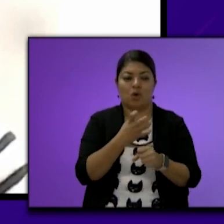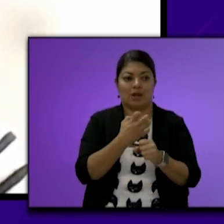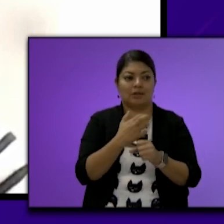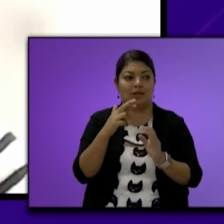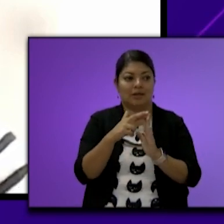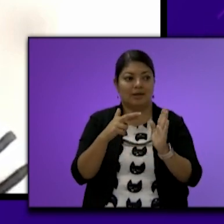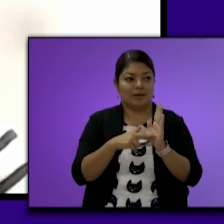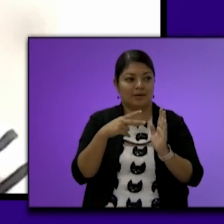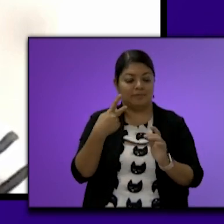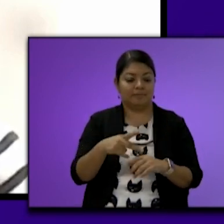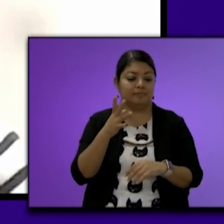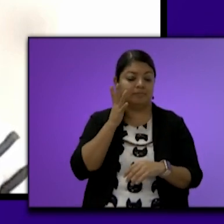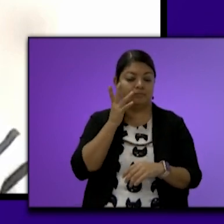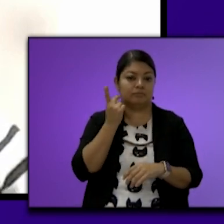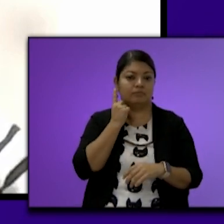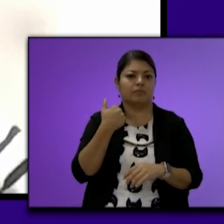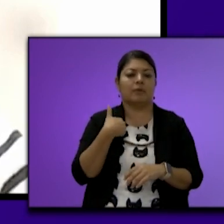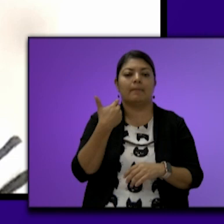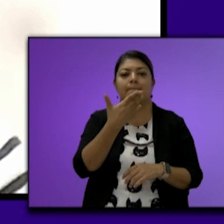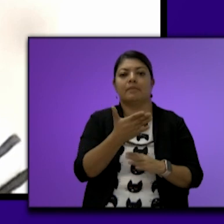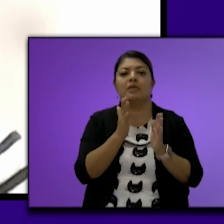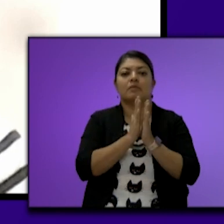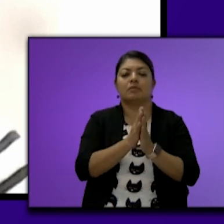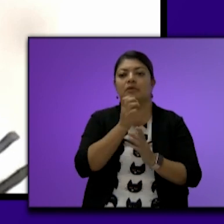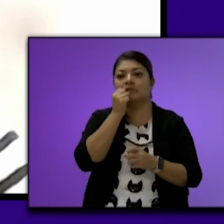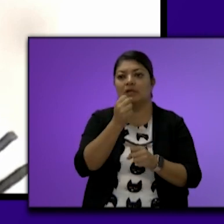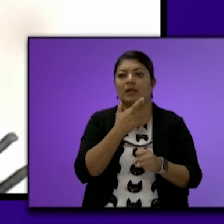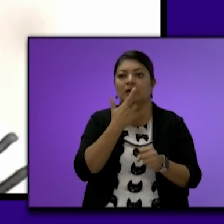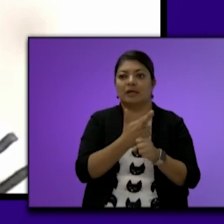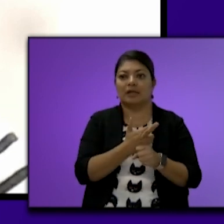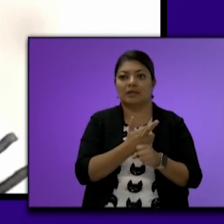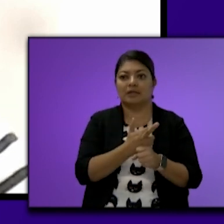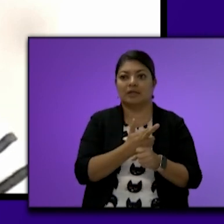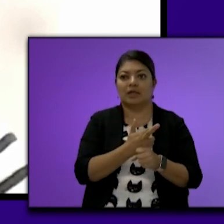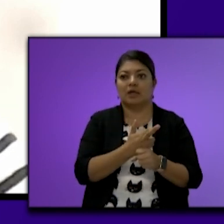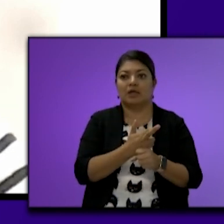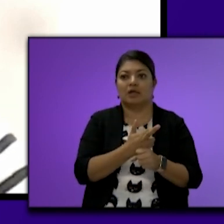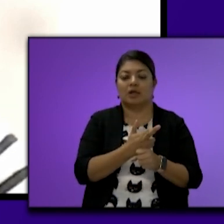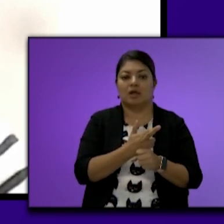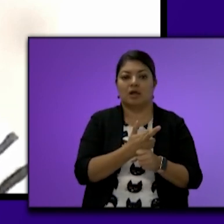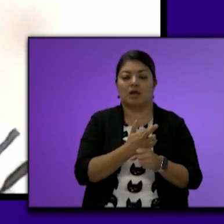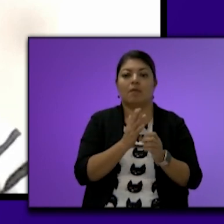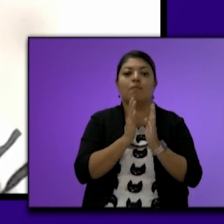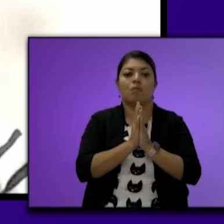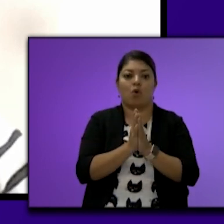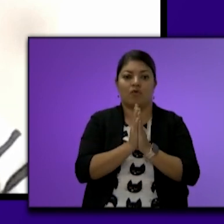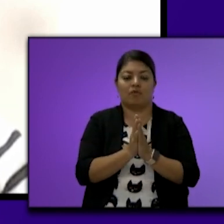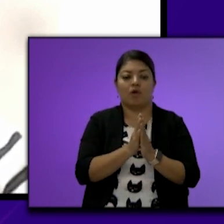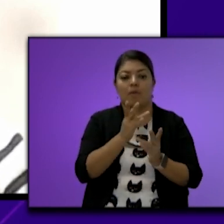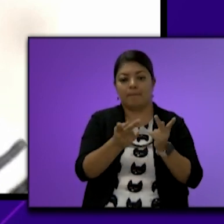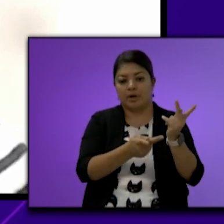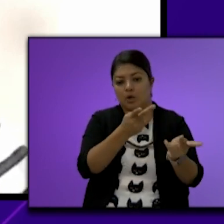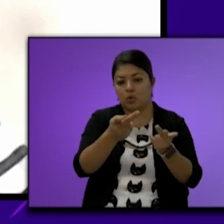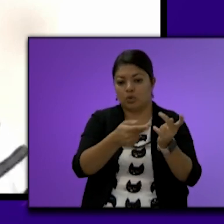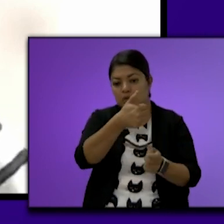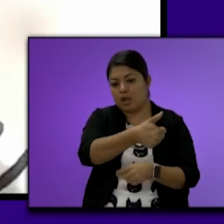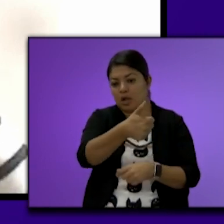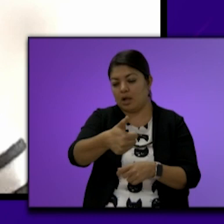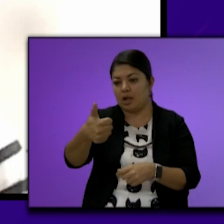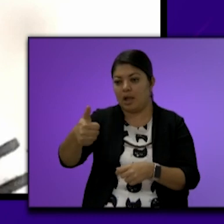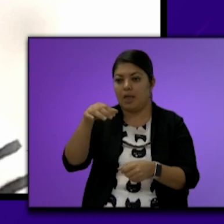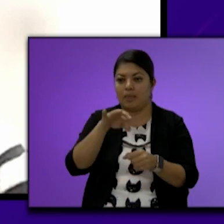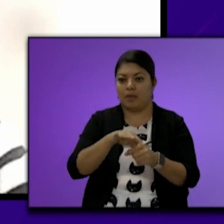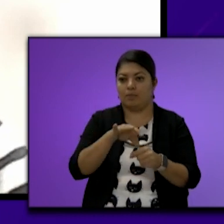nuestra ley orgánica Solicito a la secretaria Por favor Levante la votación Nominal